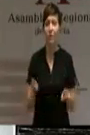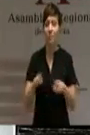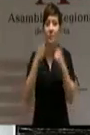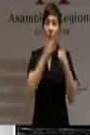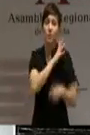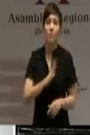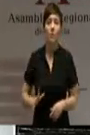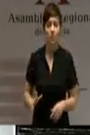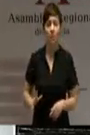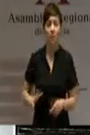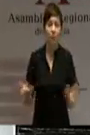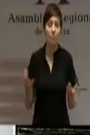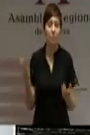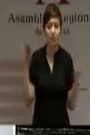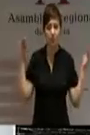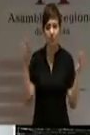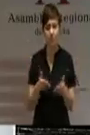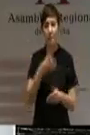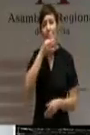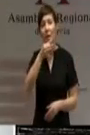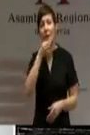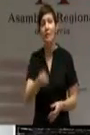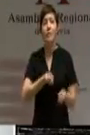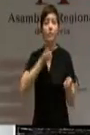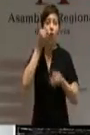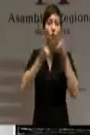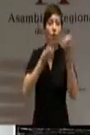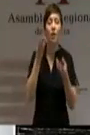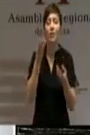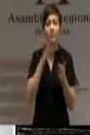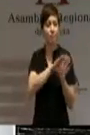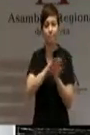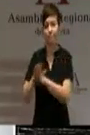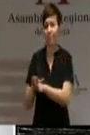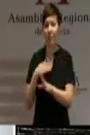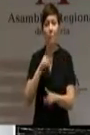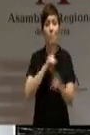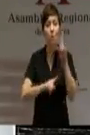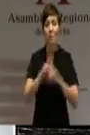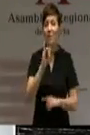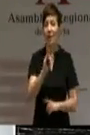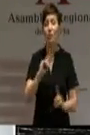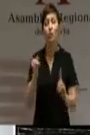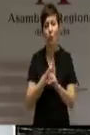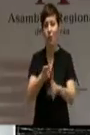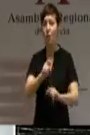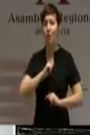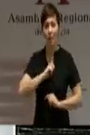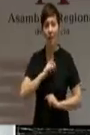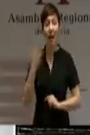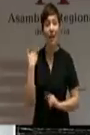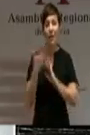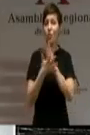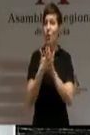palabras de retórica, necesitamos propuesta de solución a problemas concretos, de lo que ayer no habló y de lo que espero